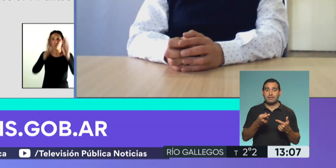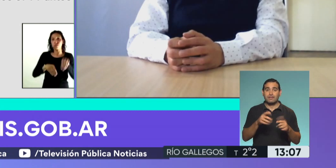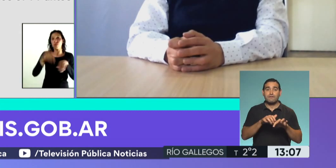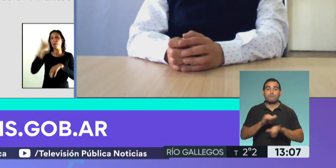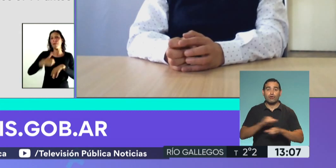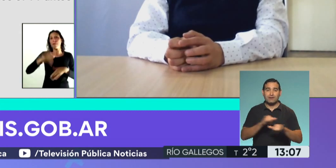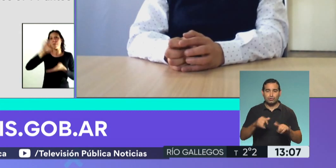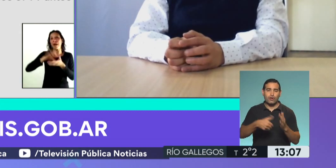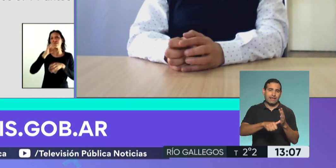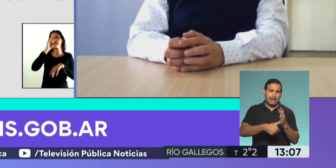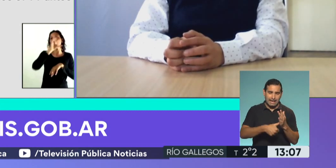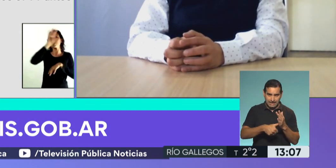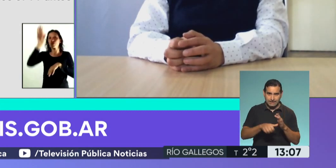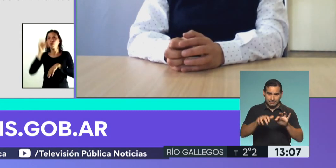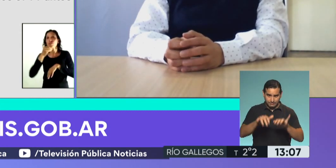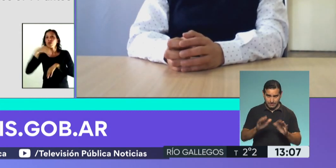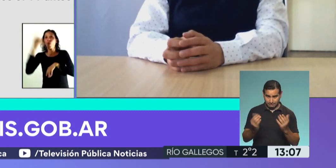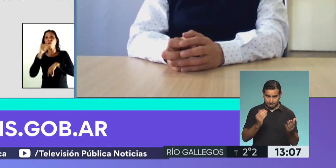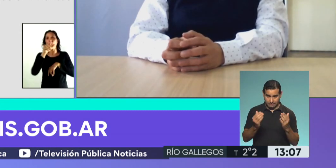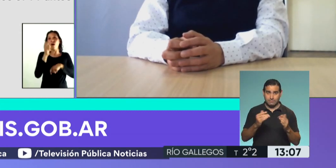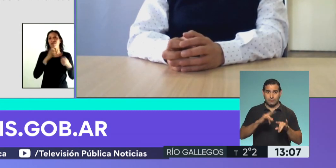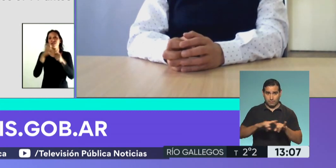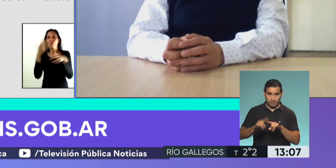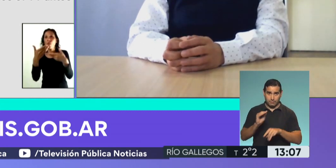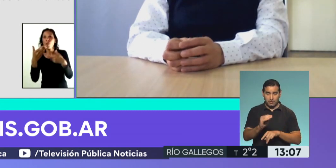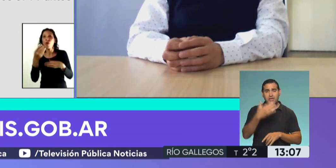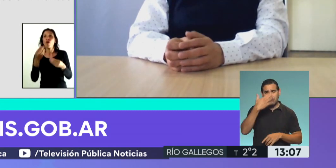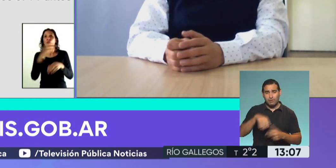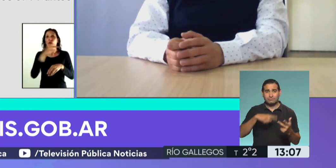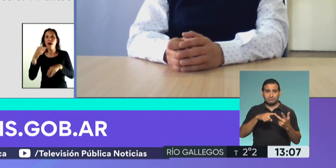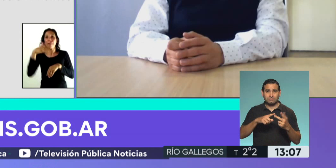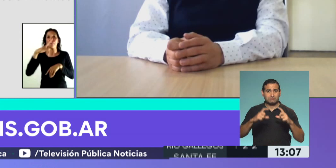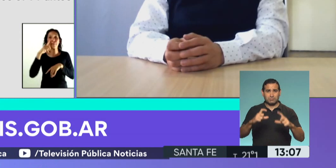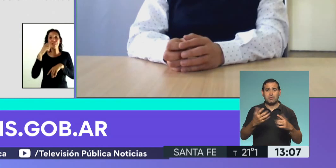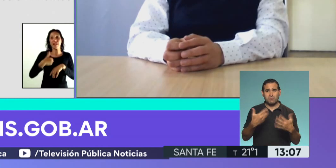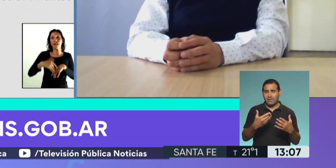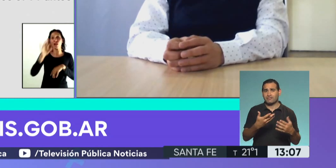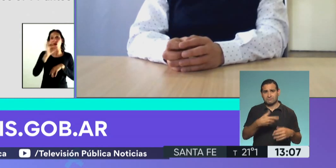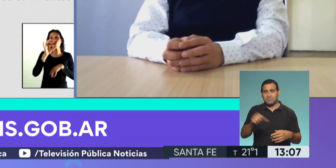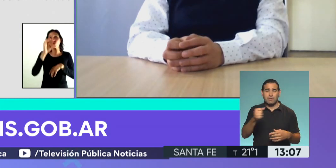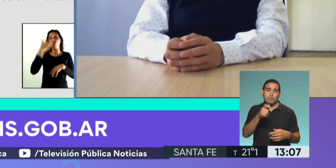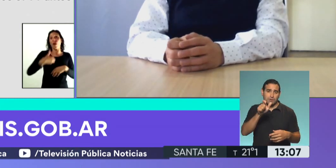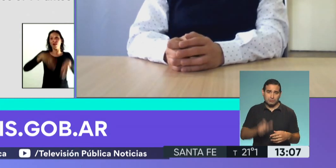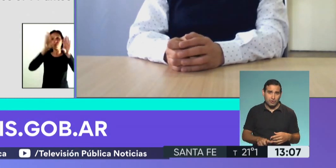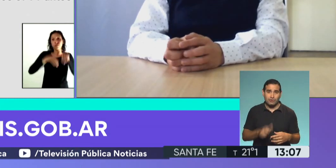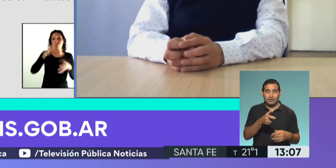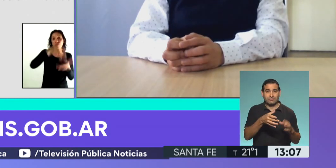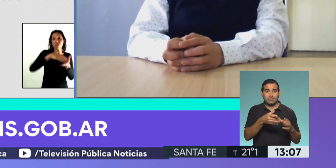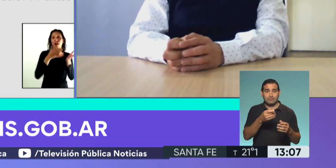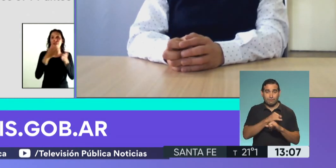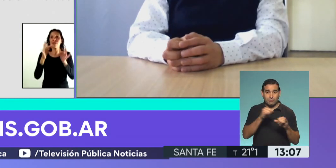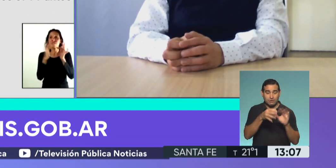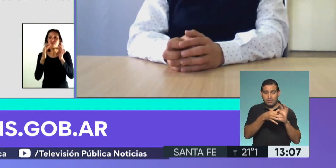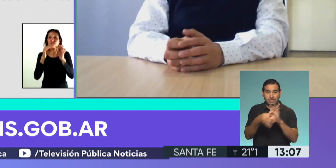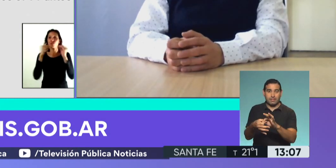del DNI, de este certificado, a través de la plataforma. Y después el símbolo es móvil porque la persona asocia sus datos